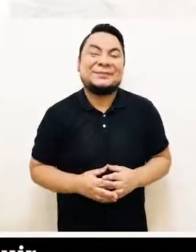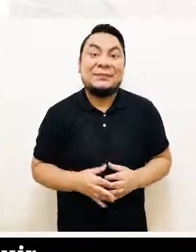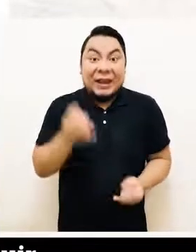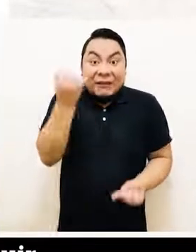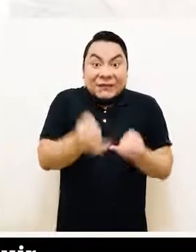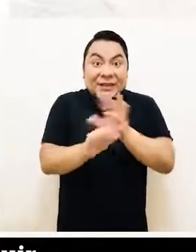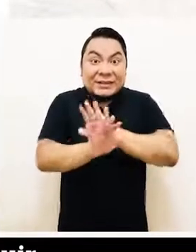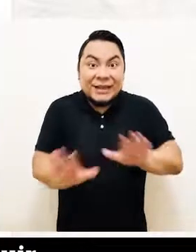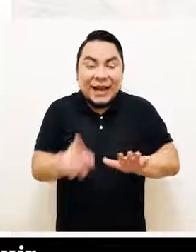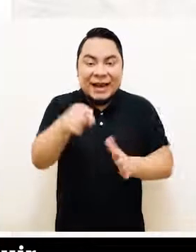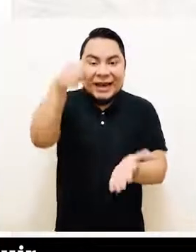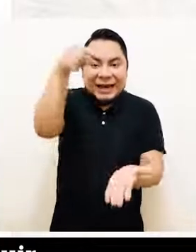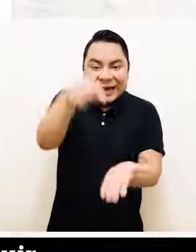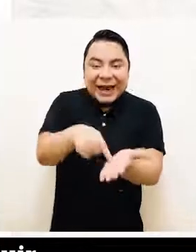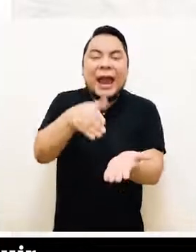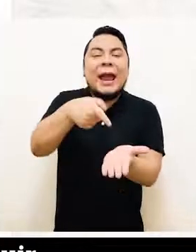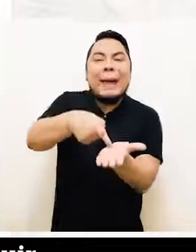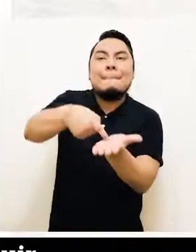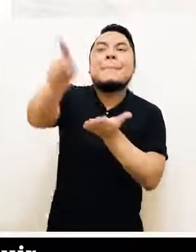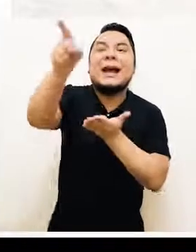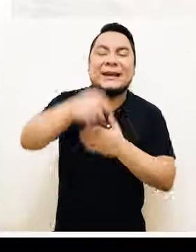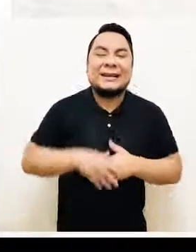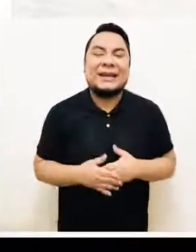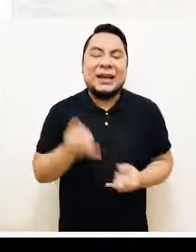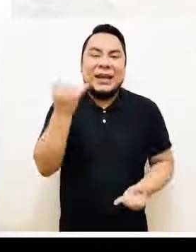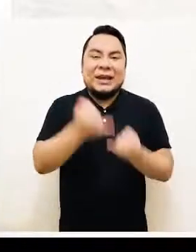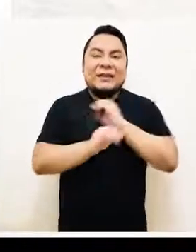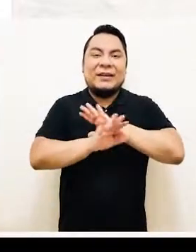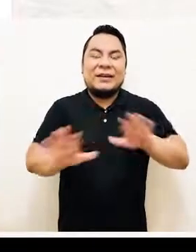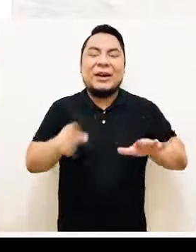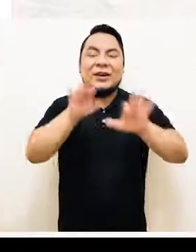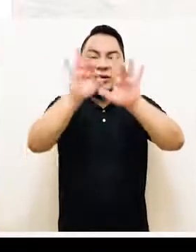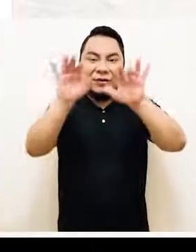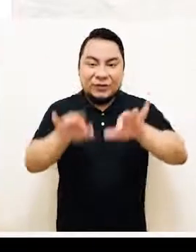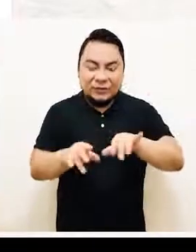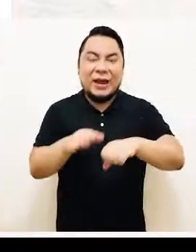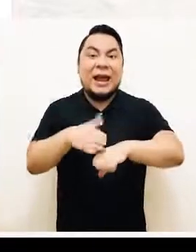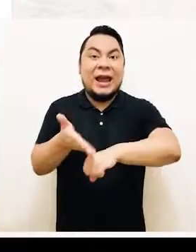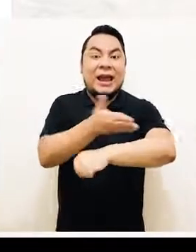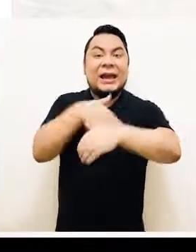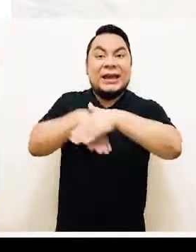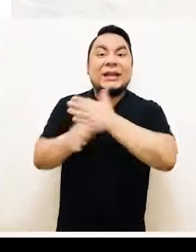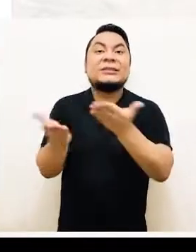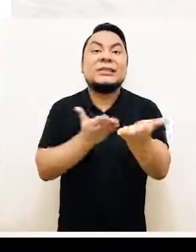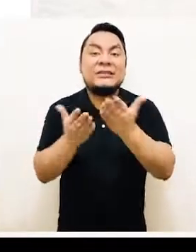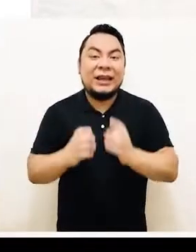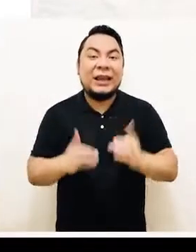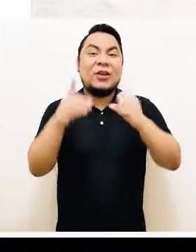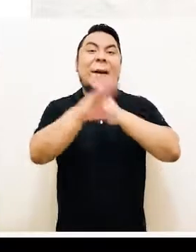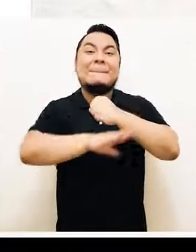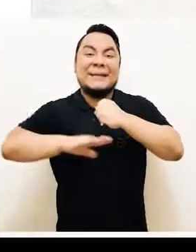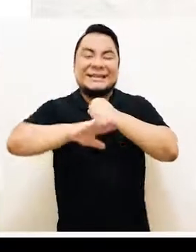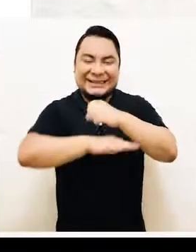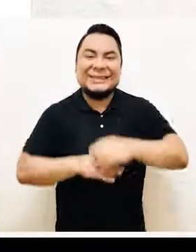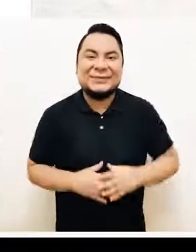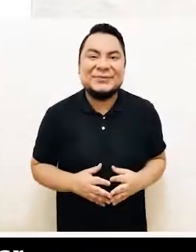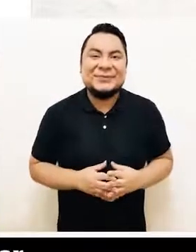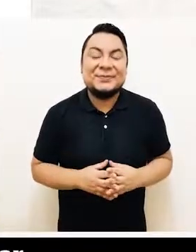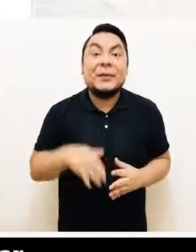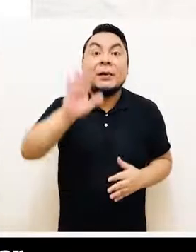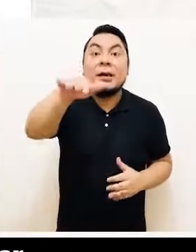Al final, presiona el botón Enviar para concluir con el formulario de preinscripción a Servicios de Educación Básica.